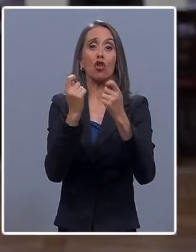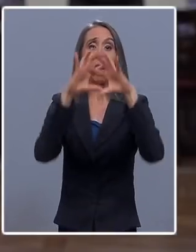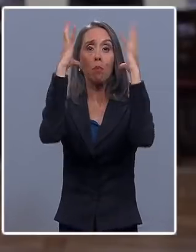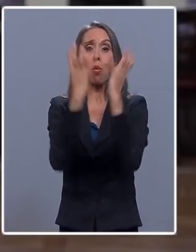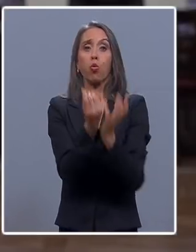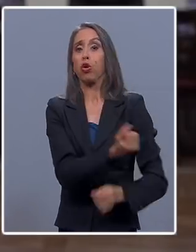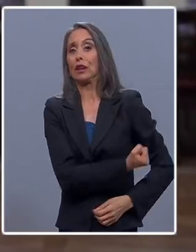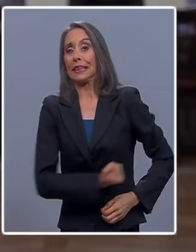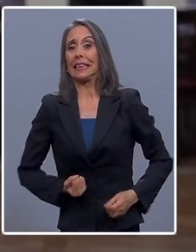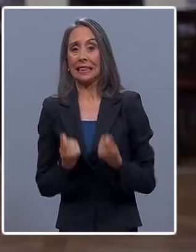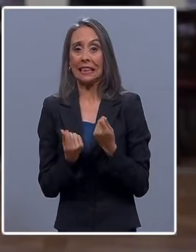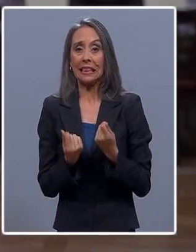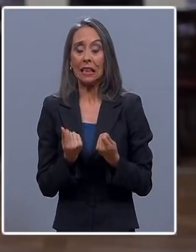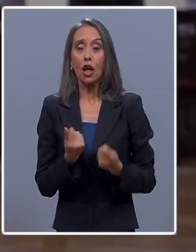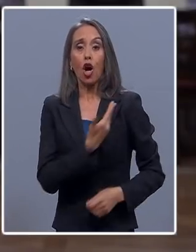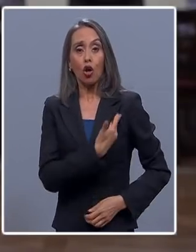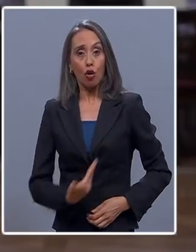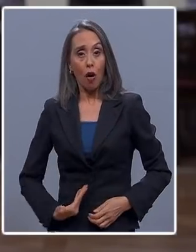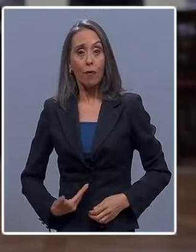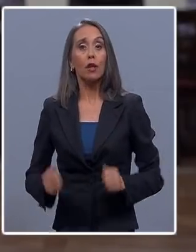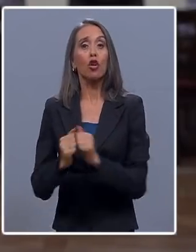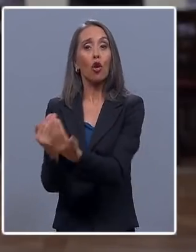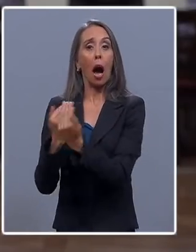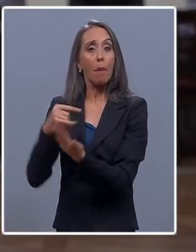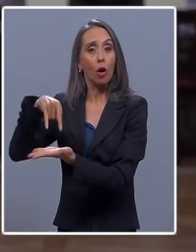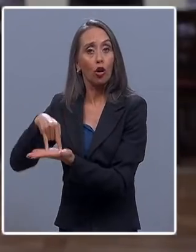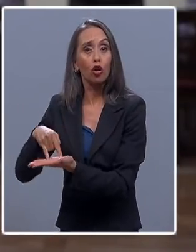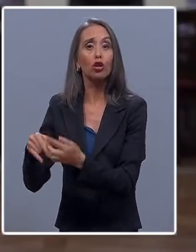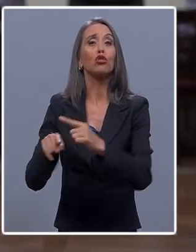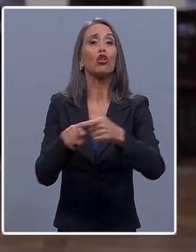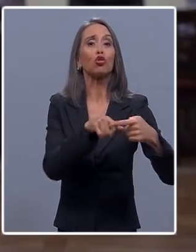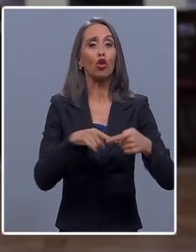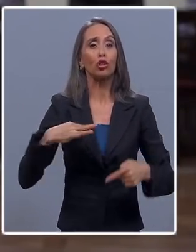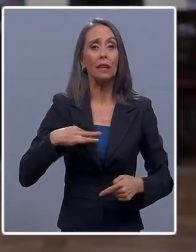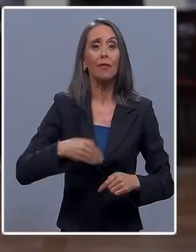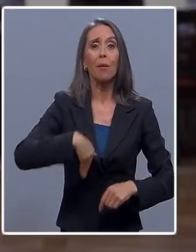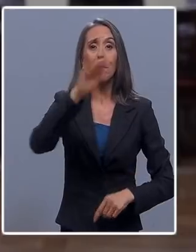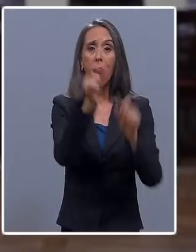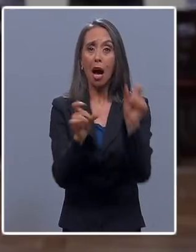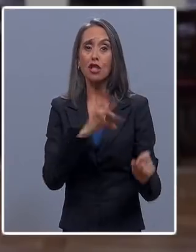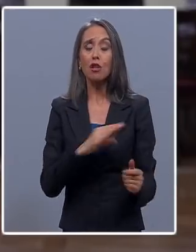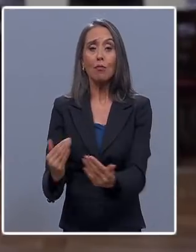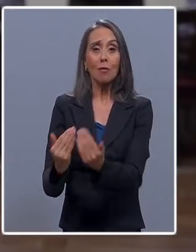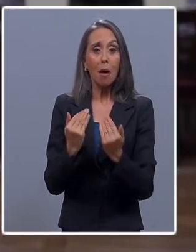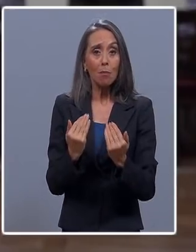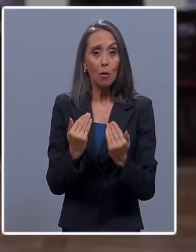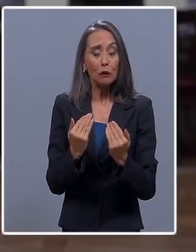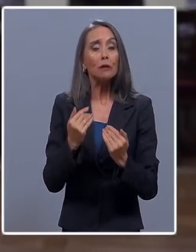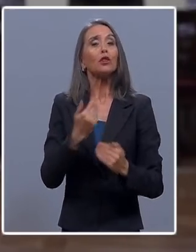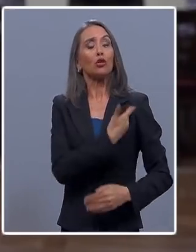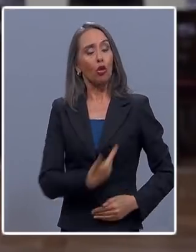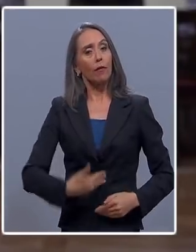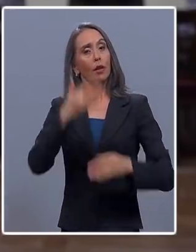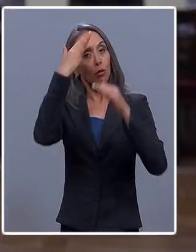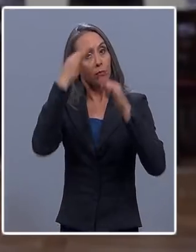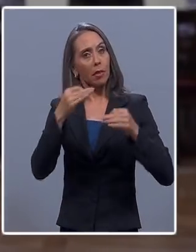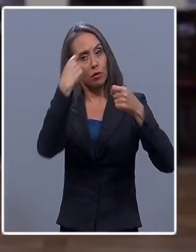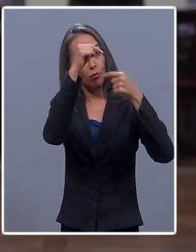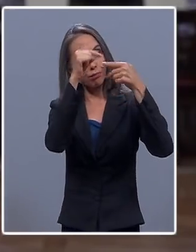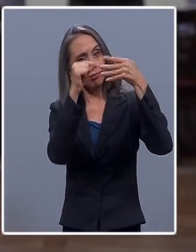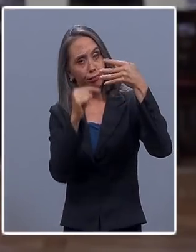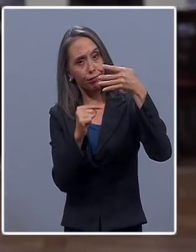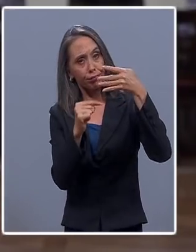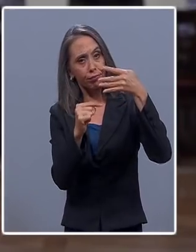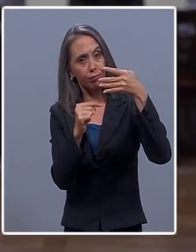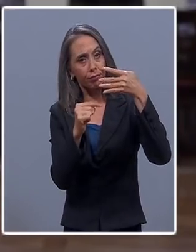nuestro gobierno con el apoyo del Congreso, la sociedad civil y la inmensa mayoría de los chilenos ha tomado un conjunto de medidas